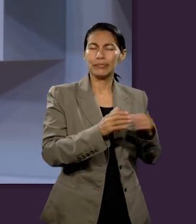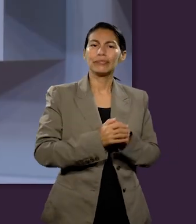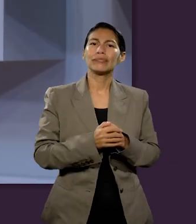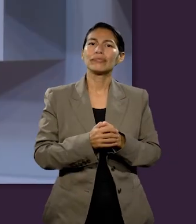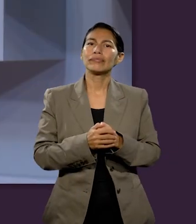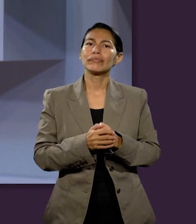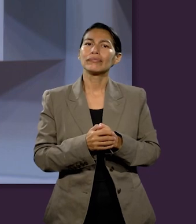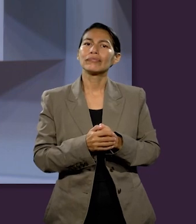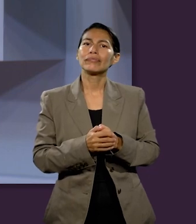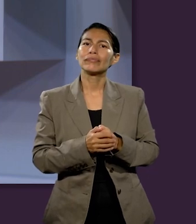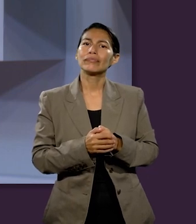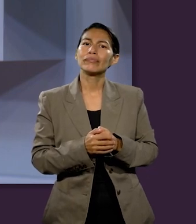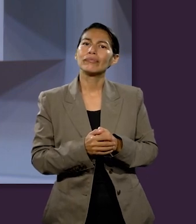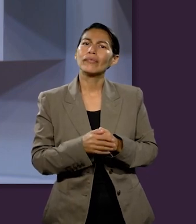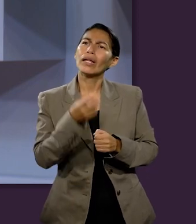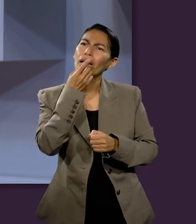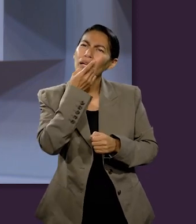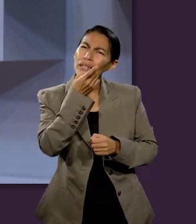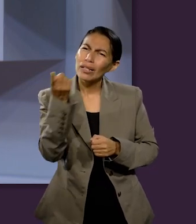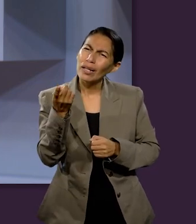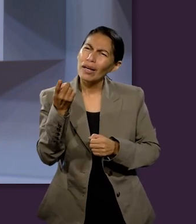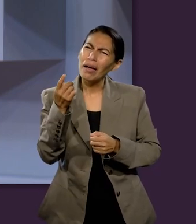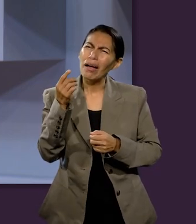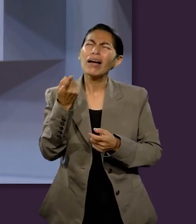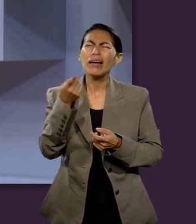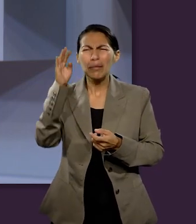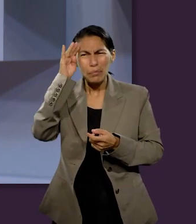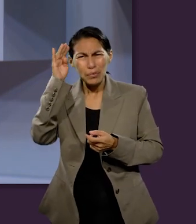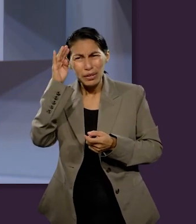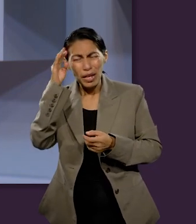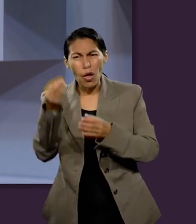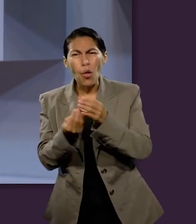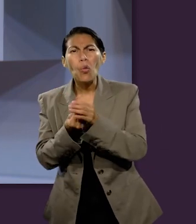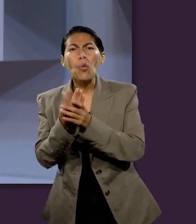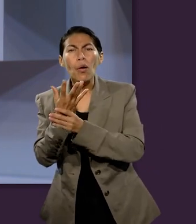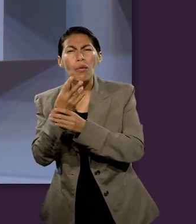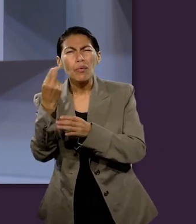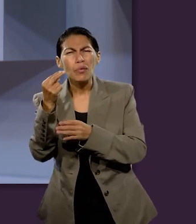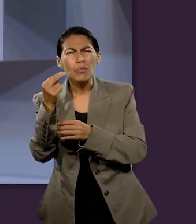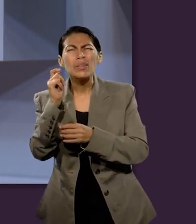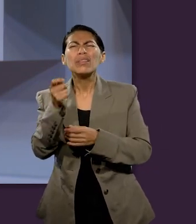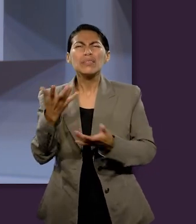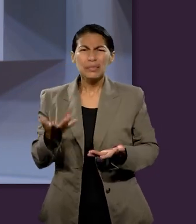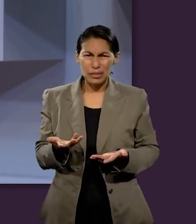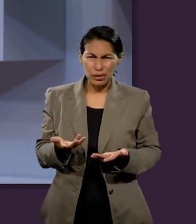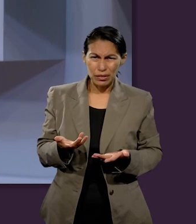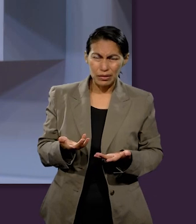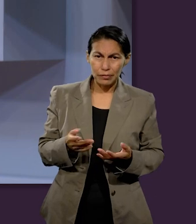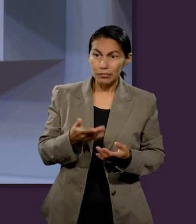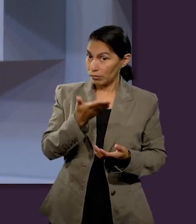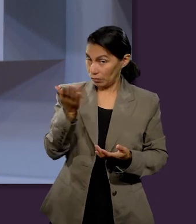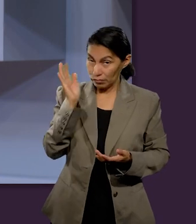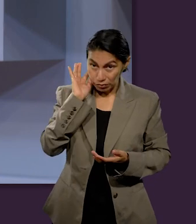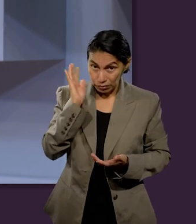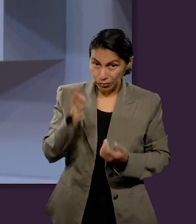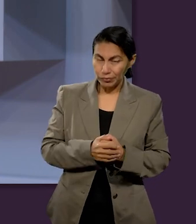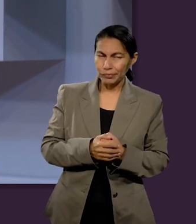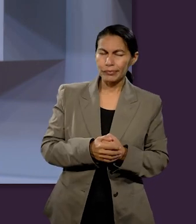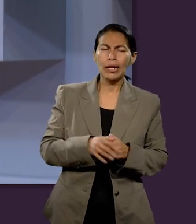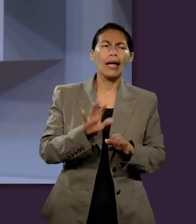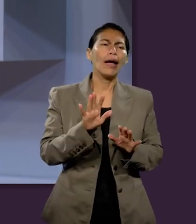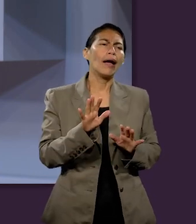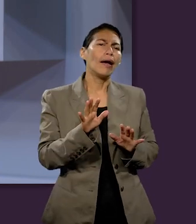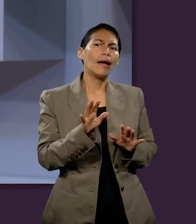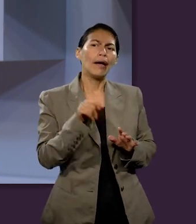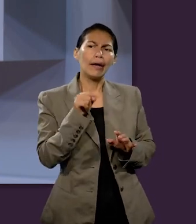Para terminar con esta sección, me gustaría que hablar un poquito acerca de esta idea de